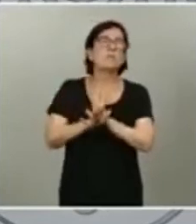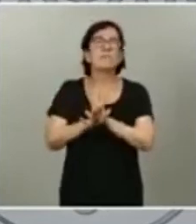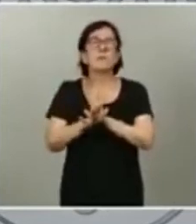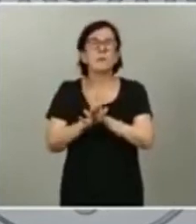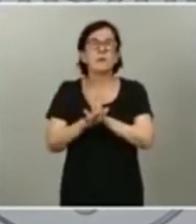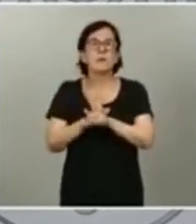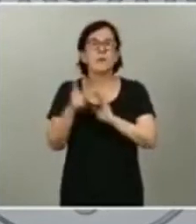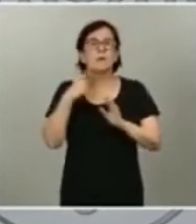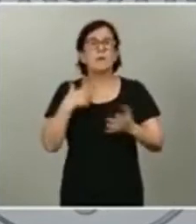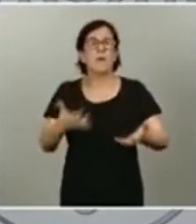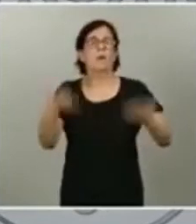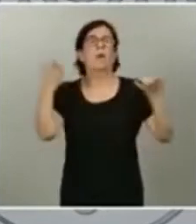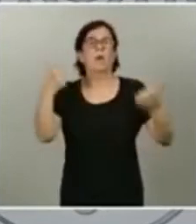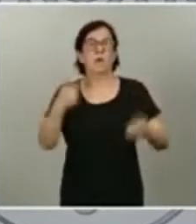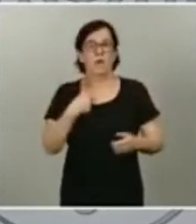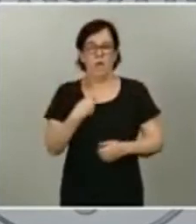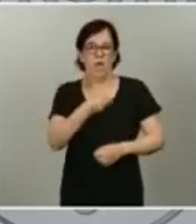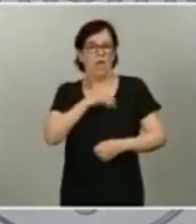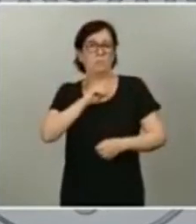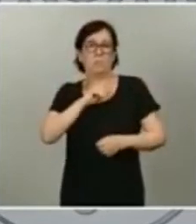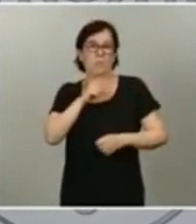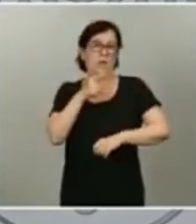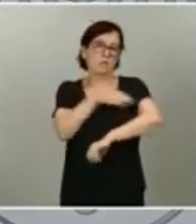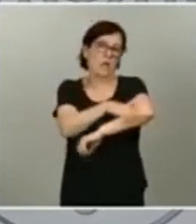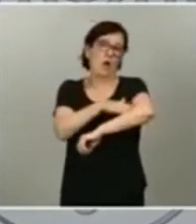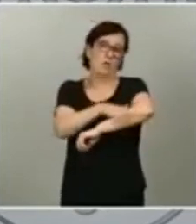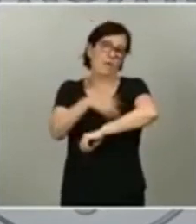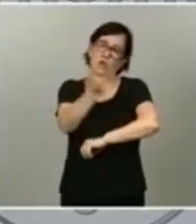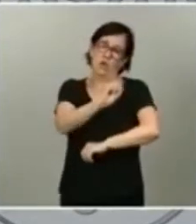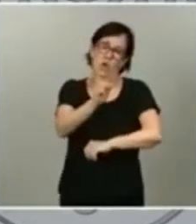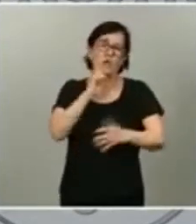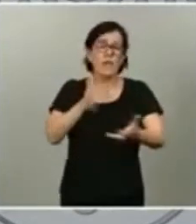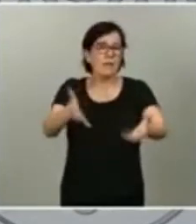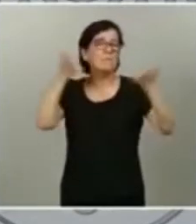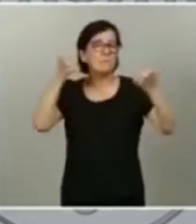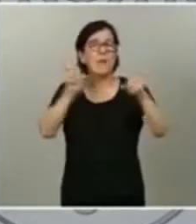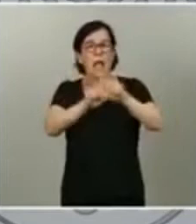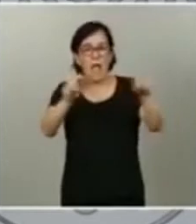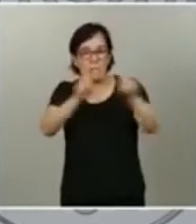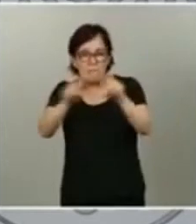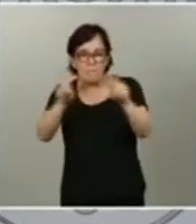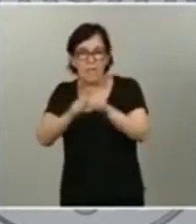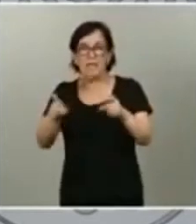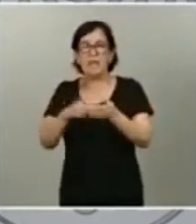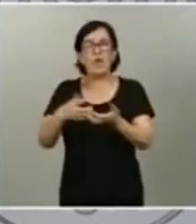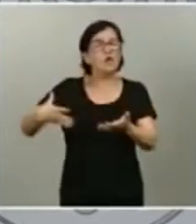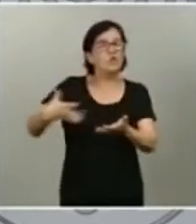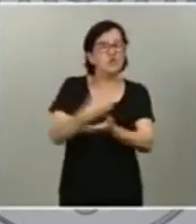triunfo del Gobierno de España, sino que es un triunfo para las empresas y para todos los ciudadanos españoles.